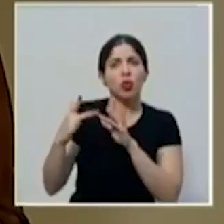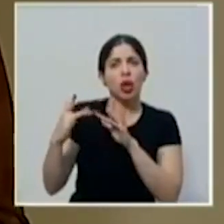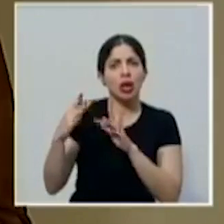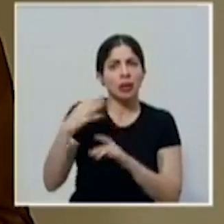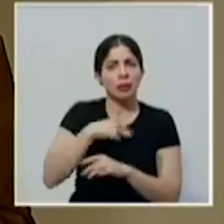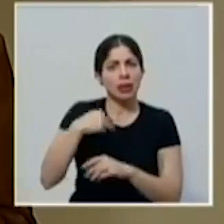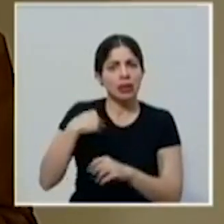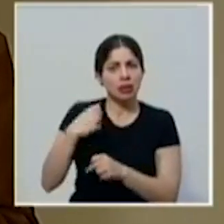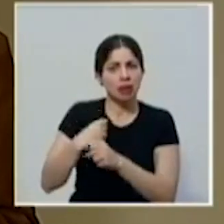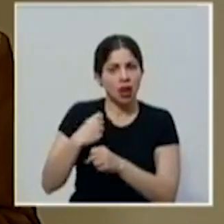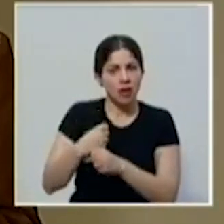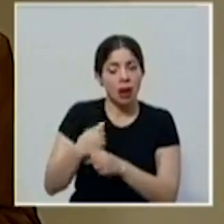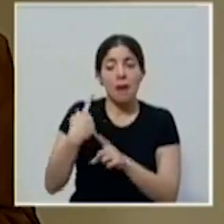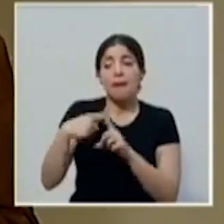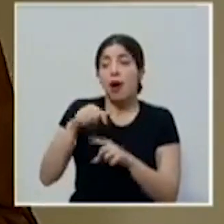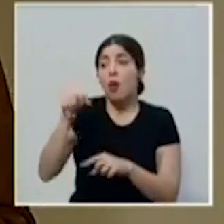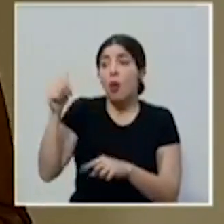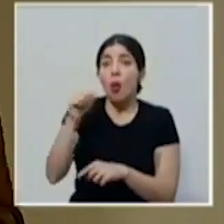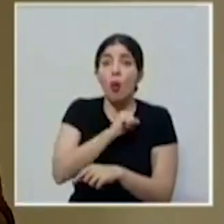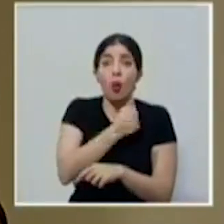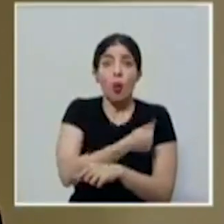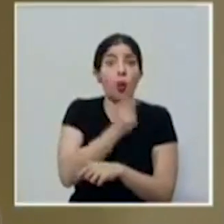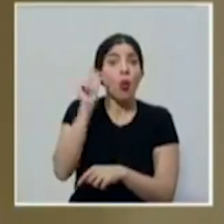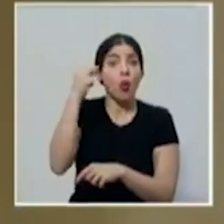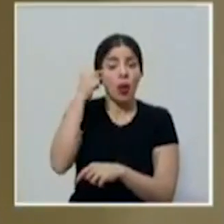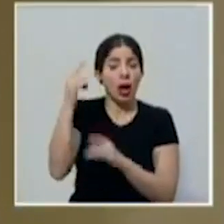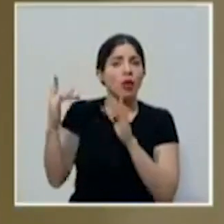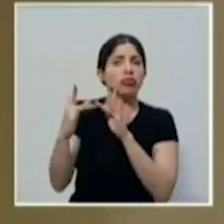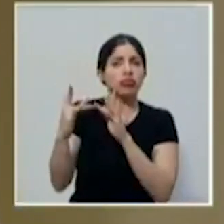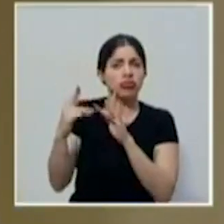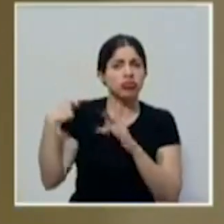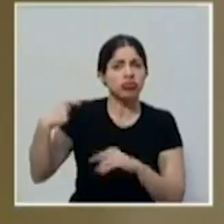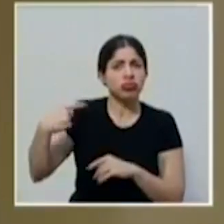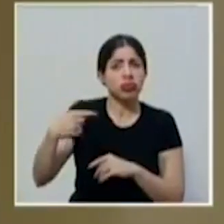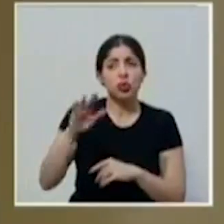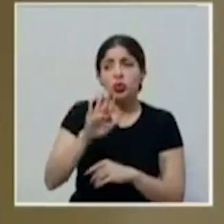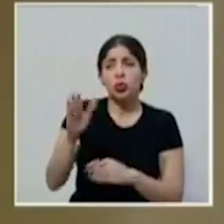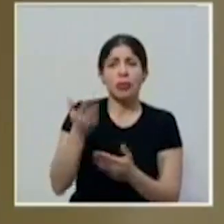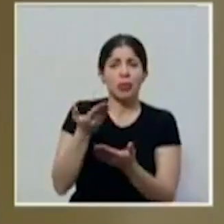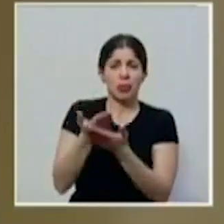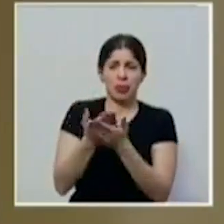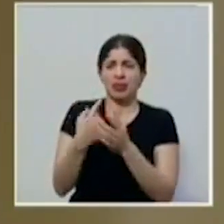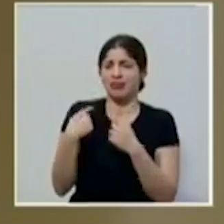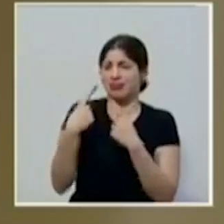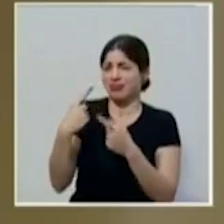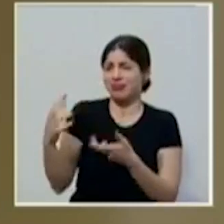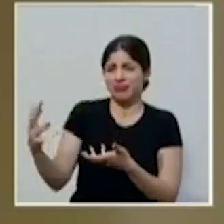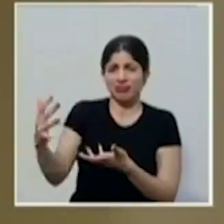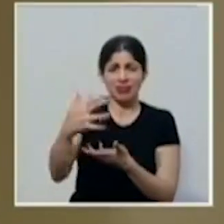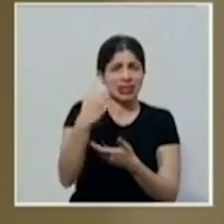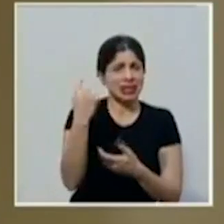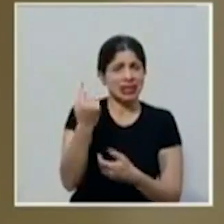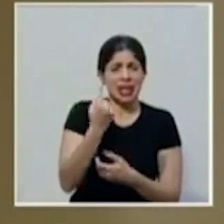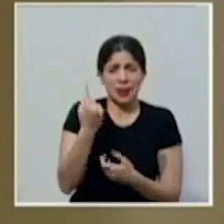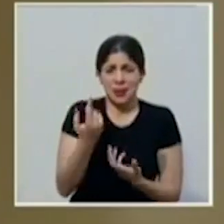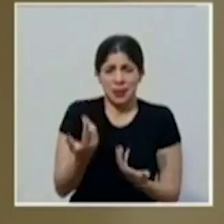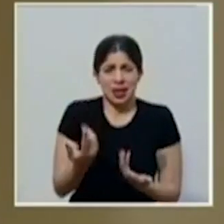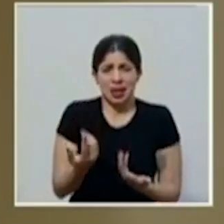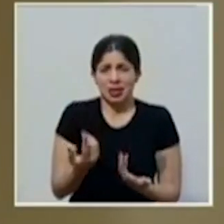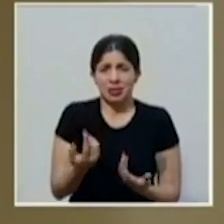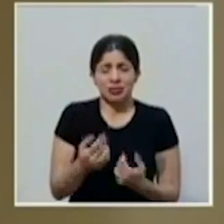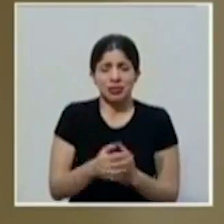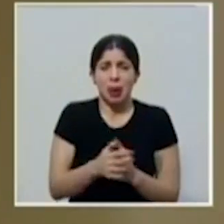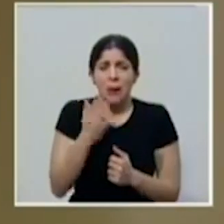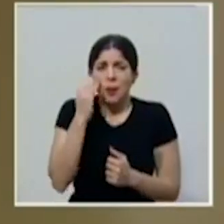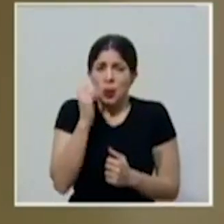el Ministerio de Trabajo y con otras autoridades gubernamentales y sus propuestas se han recogido. De tal manera